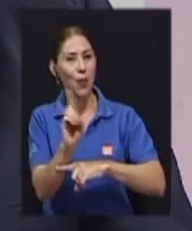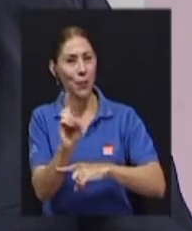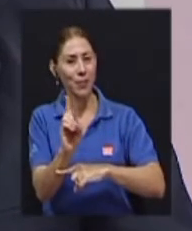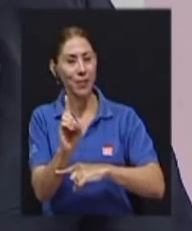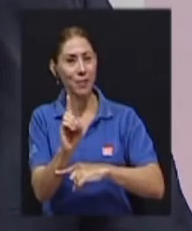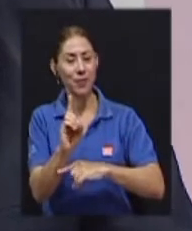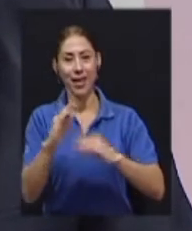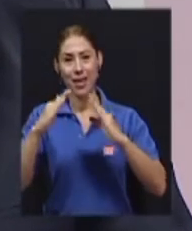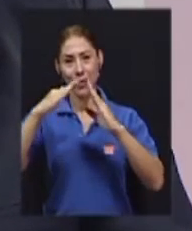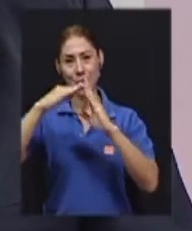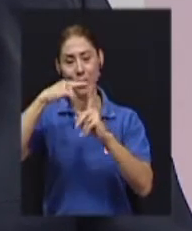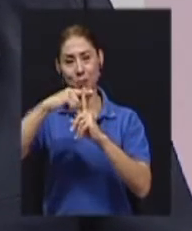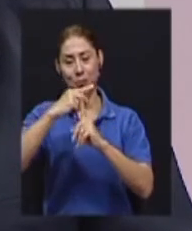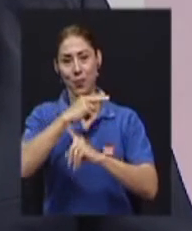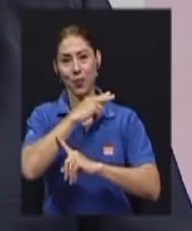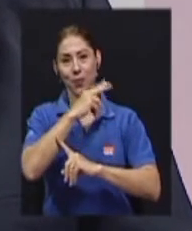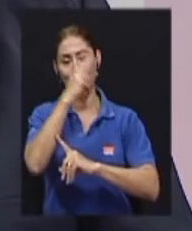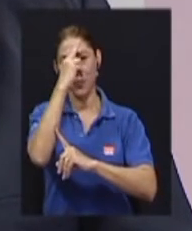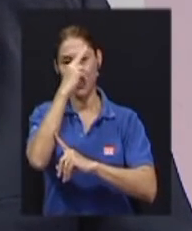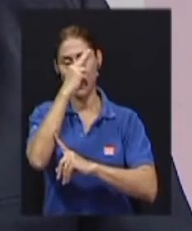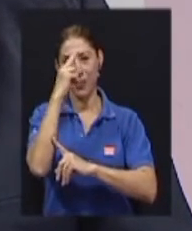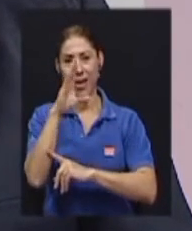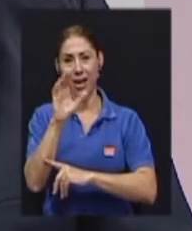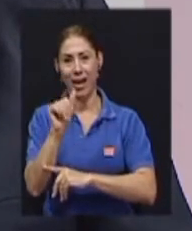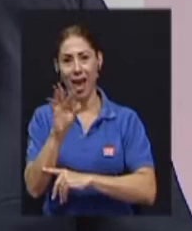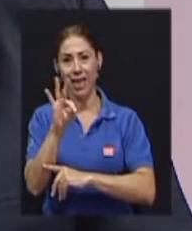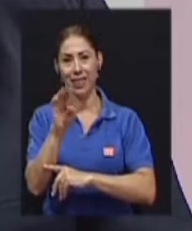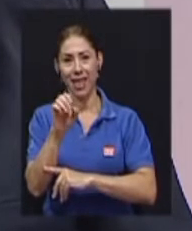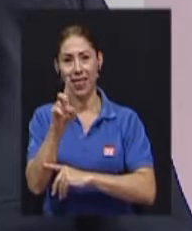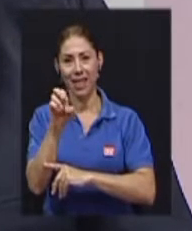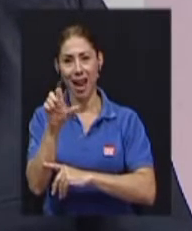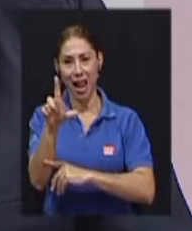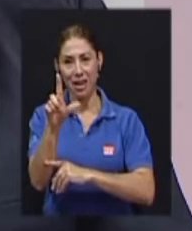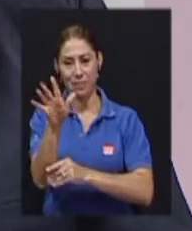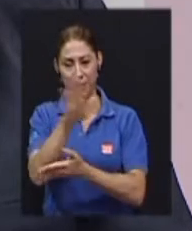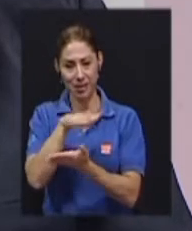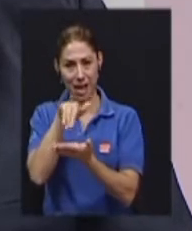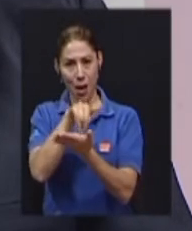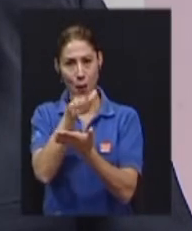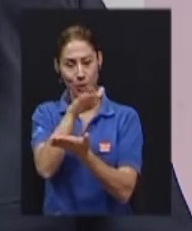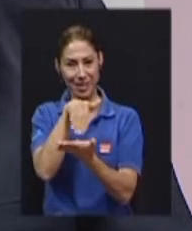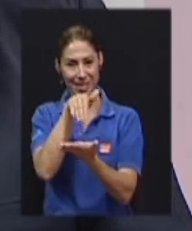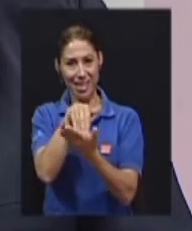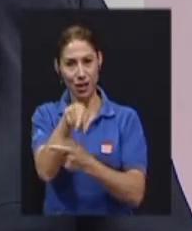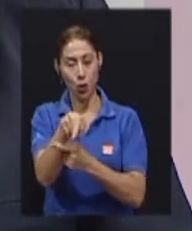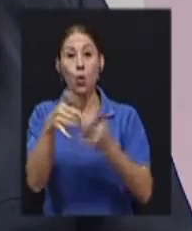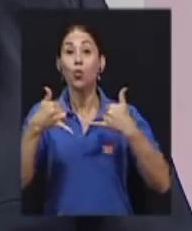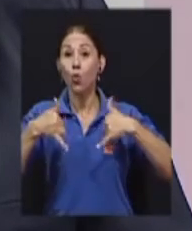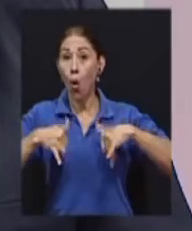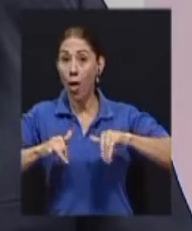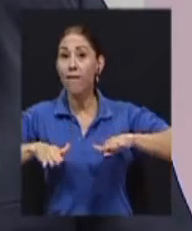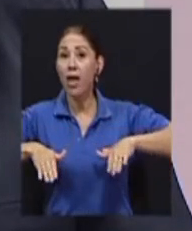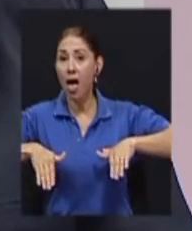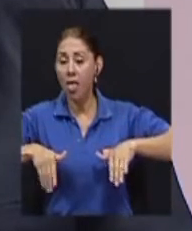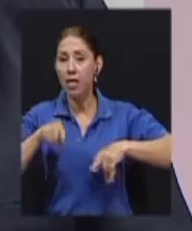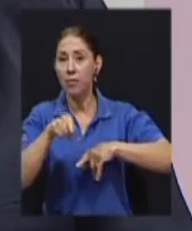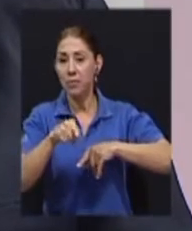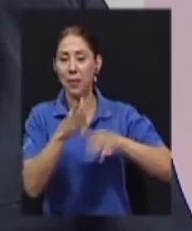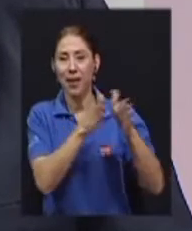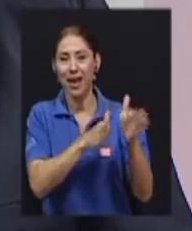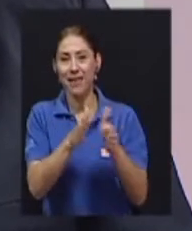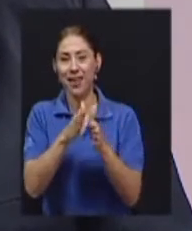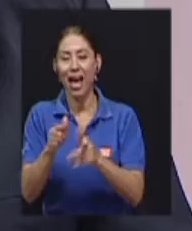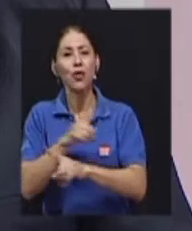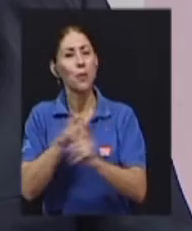Estamos todavía, como quien dice, planificando esta actividad, pero de hecho pensamos que va a tener